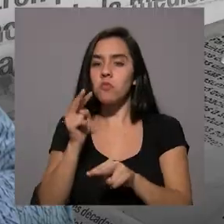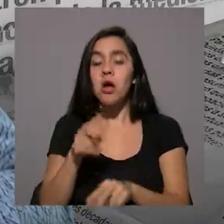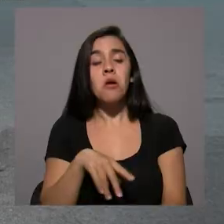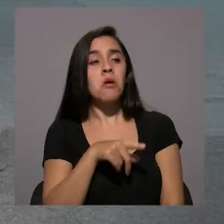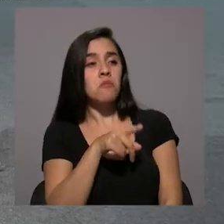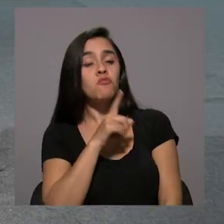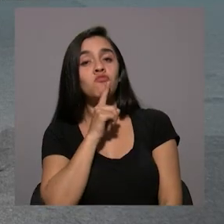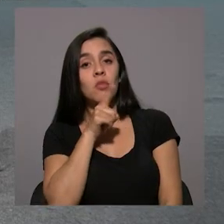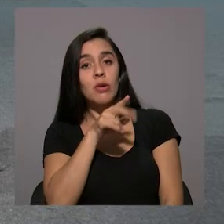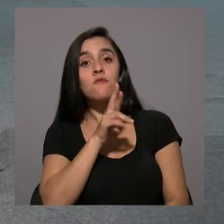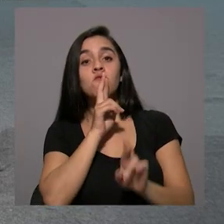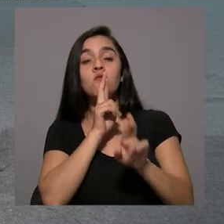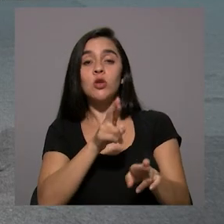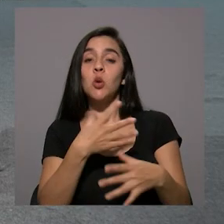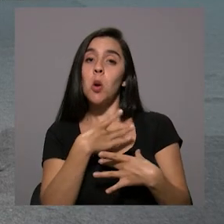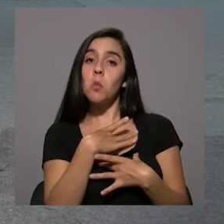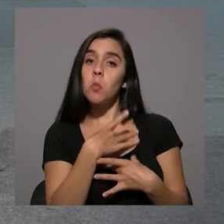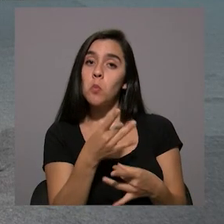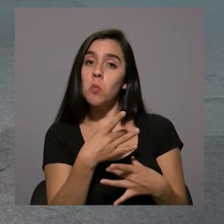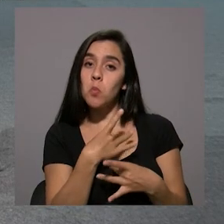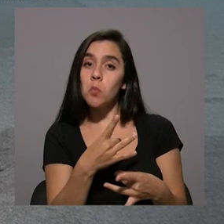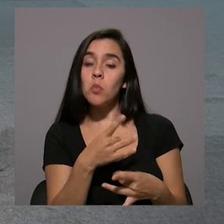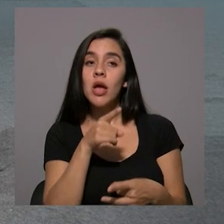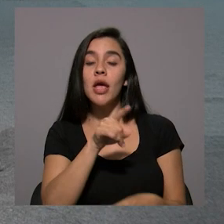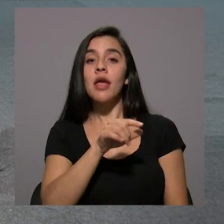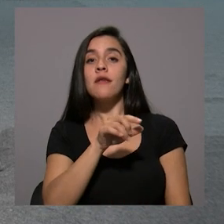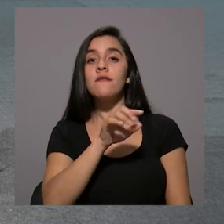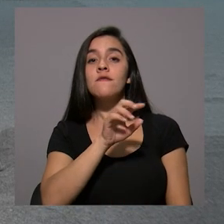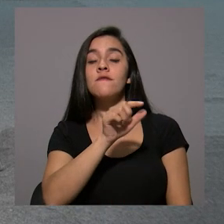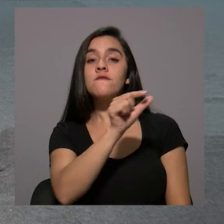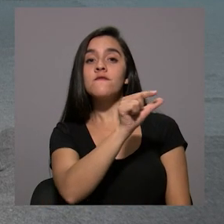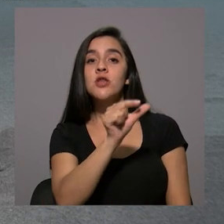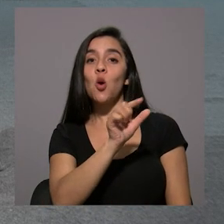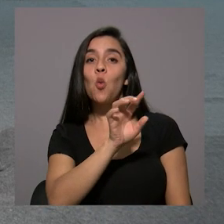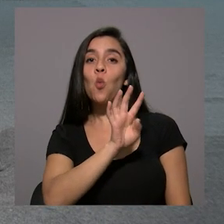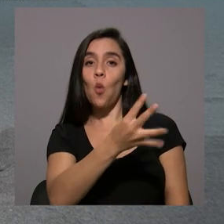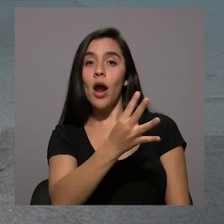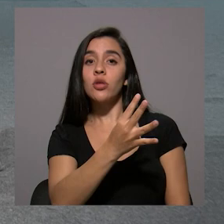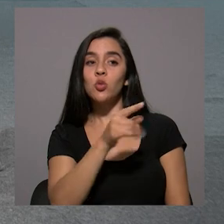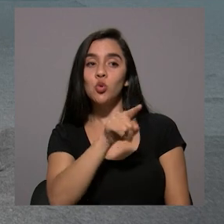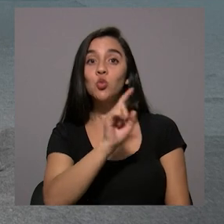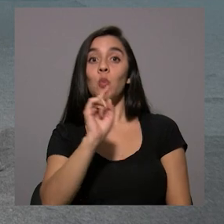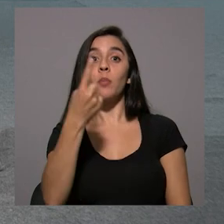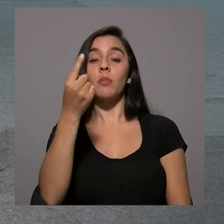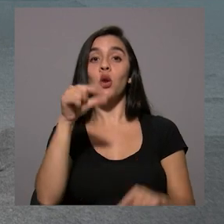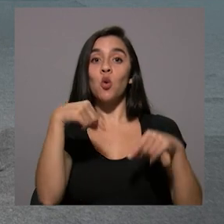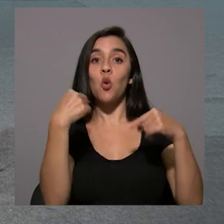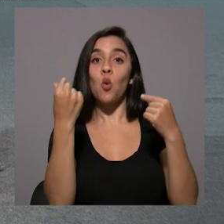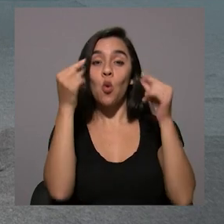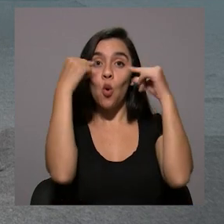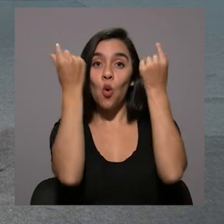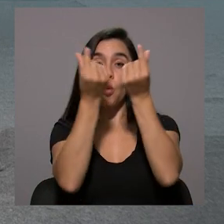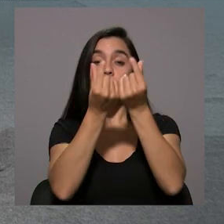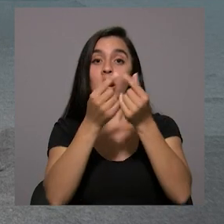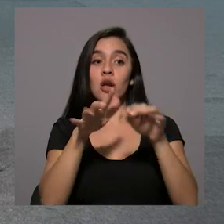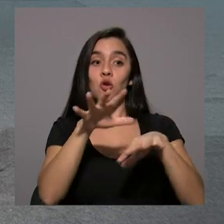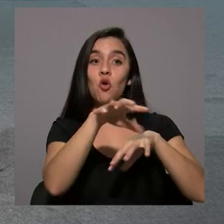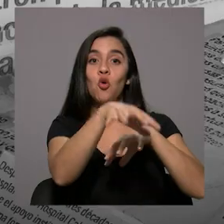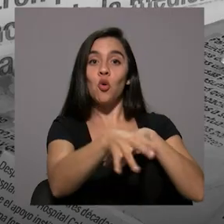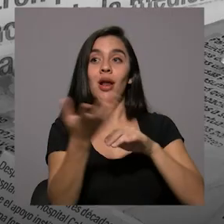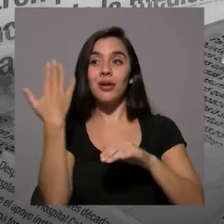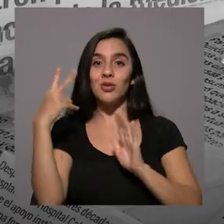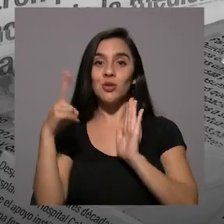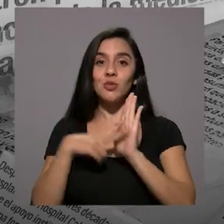Bueno, realmente resultados bastante interesantes. En Río Cuarto, creado por primera vez, su primer gobierno local conformado en 2020,